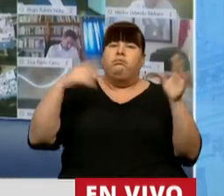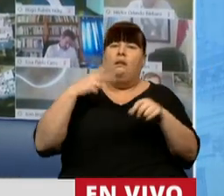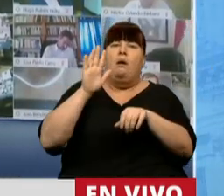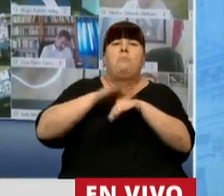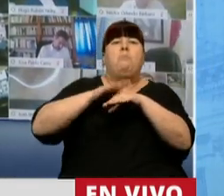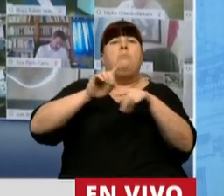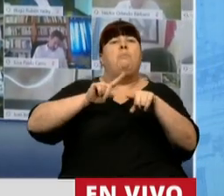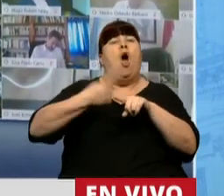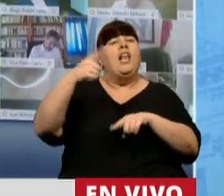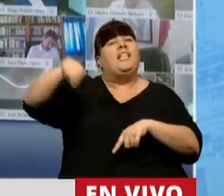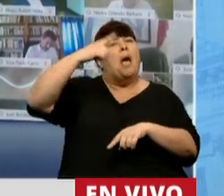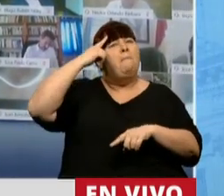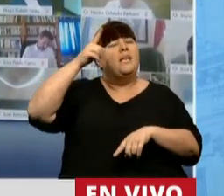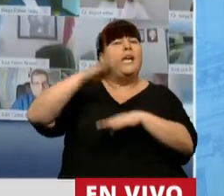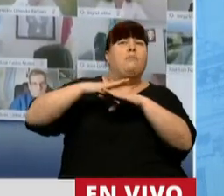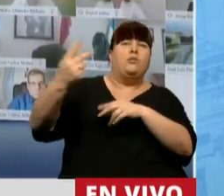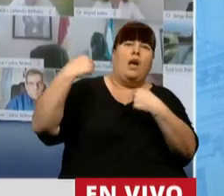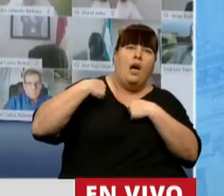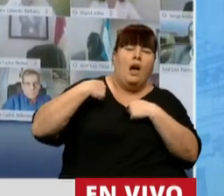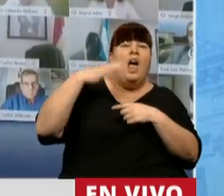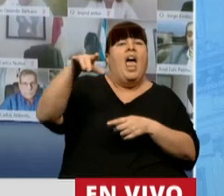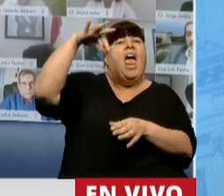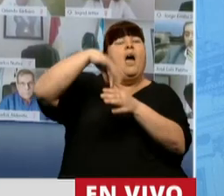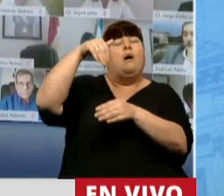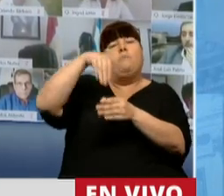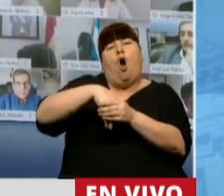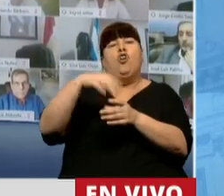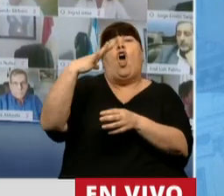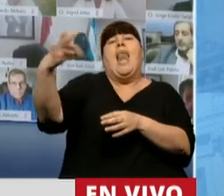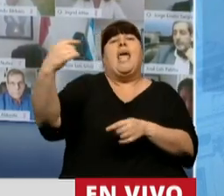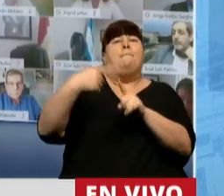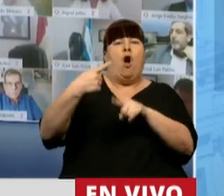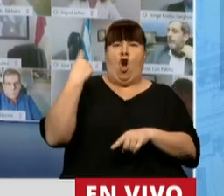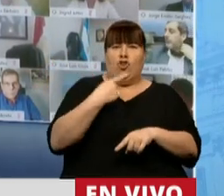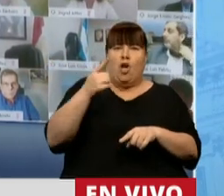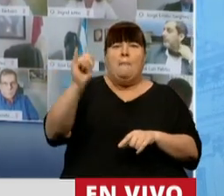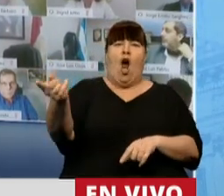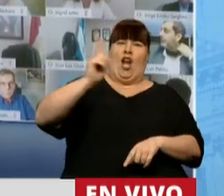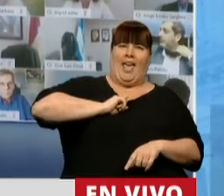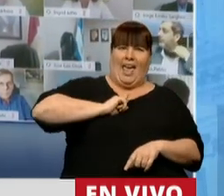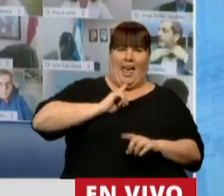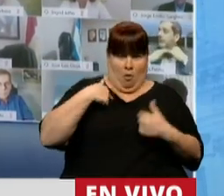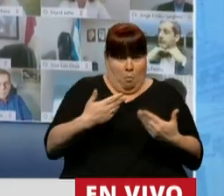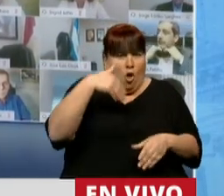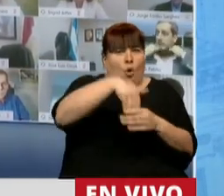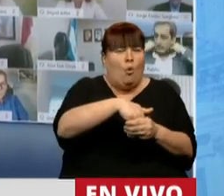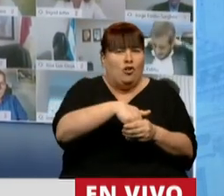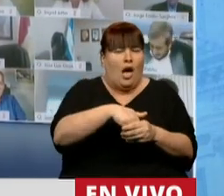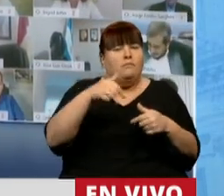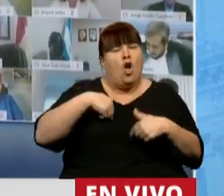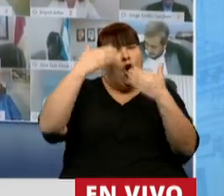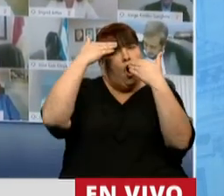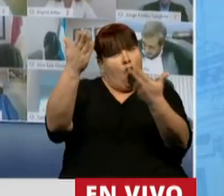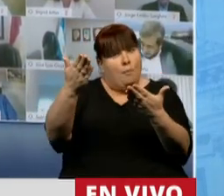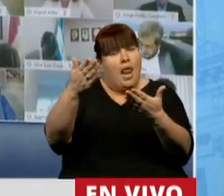tutela política de quienes creían que podían elegir por nosotras mejor que nosotras mismas. Mi homenaje